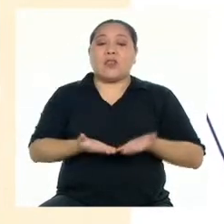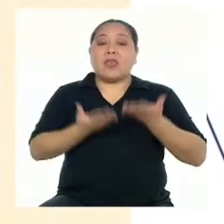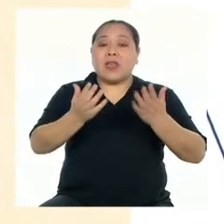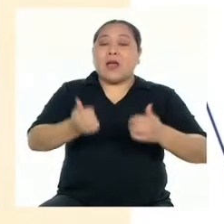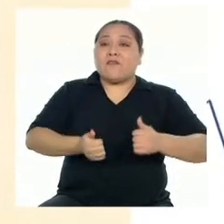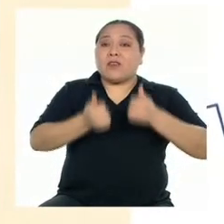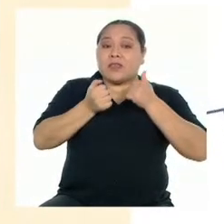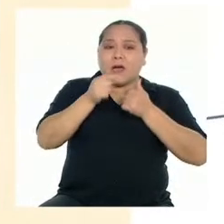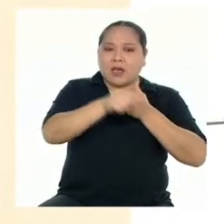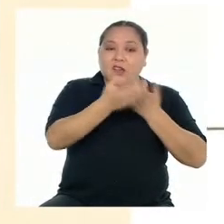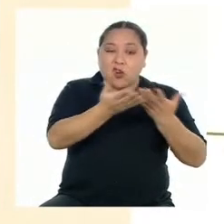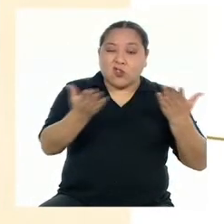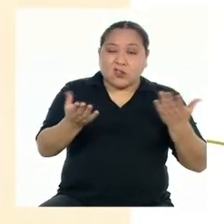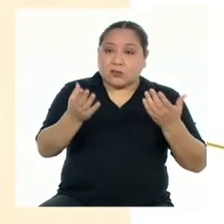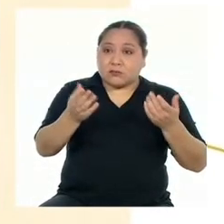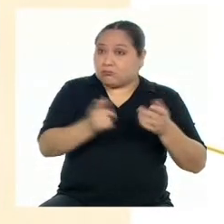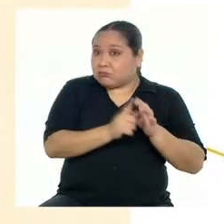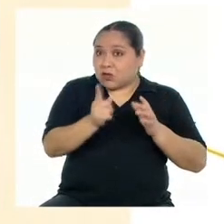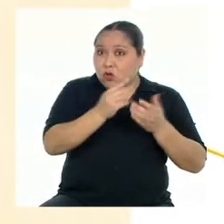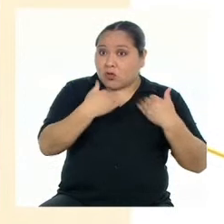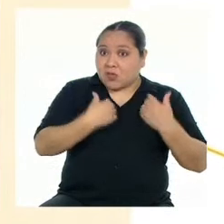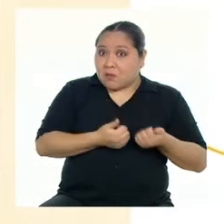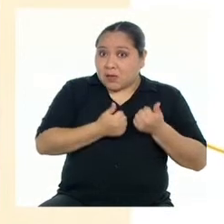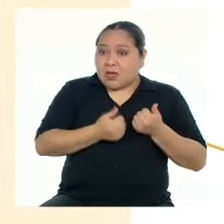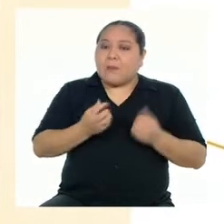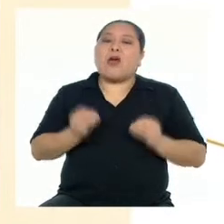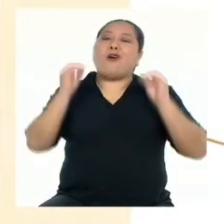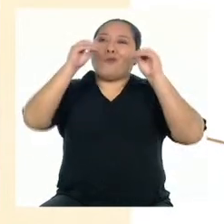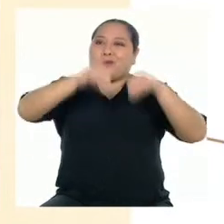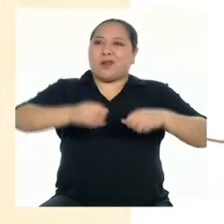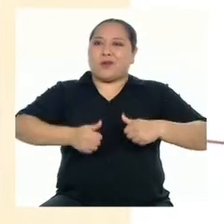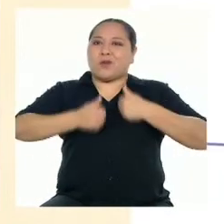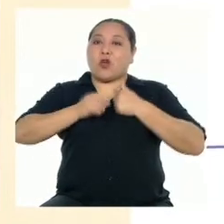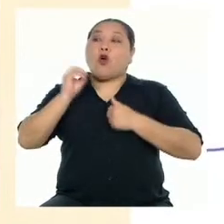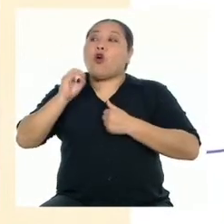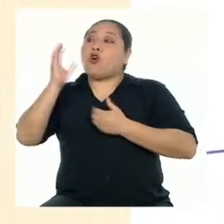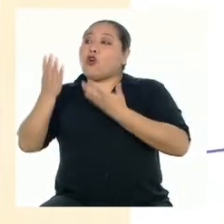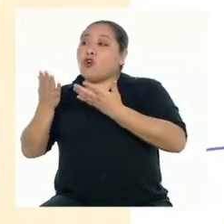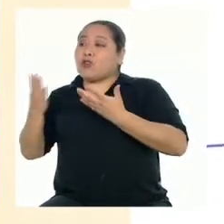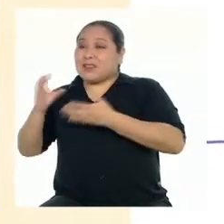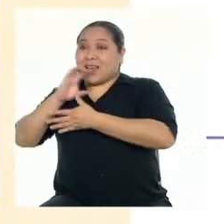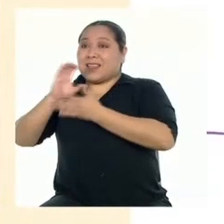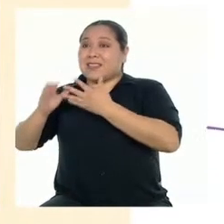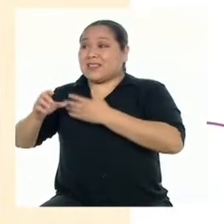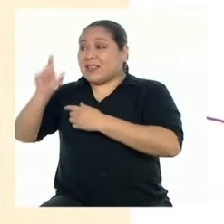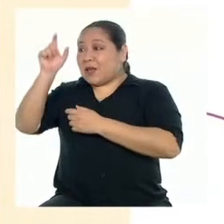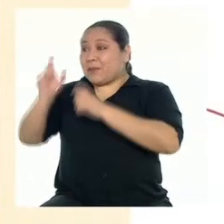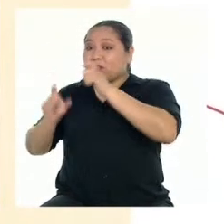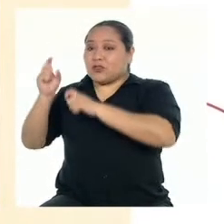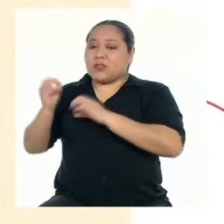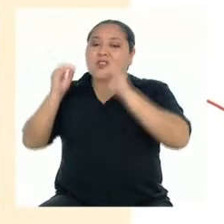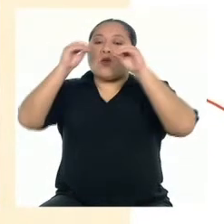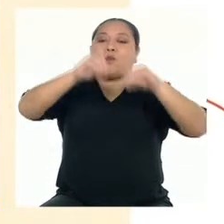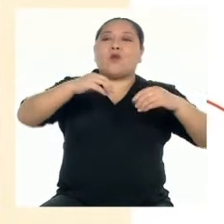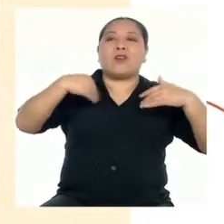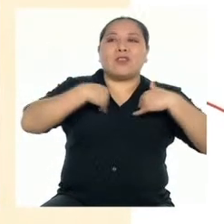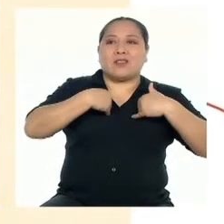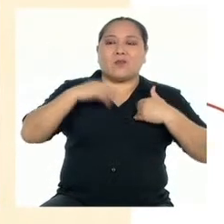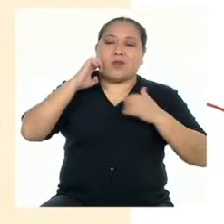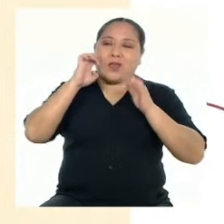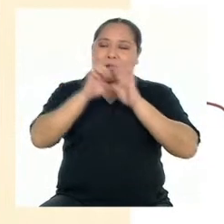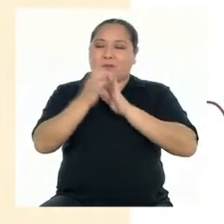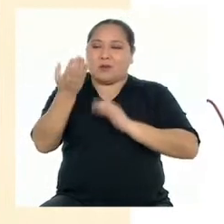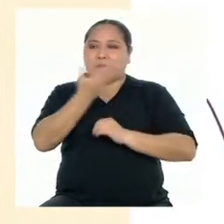objetos inanimados o acciones propias de los humanos a animales, como en este verso de Pablo